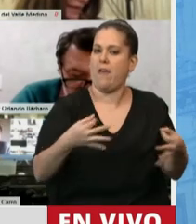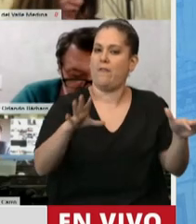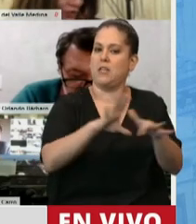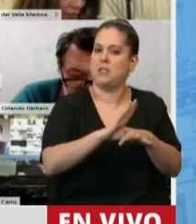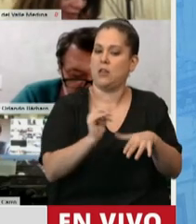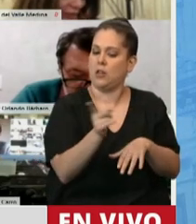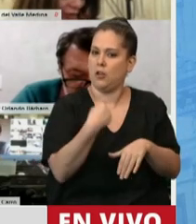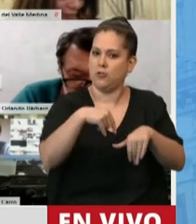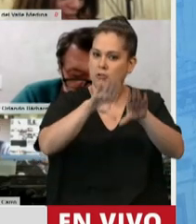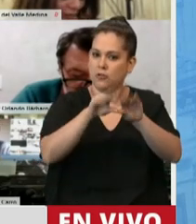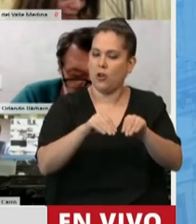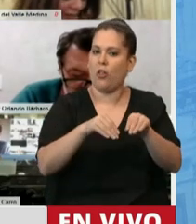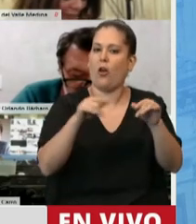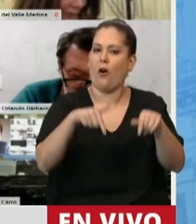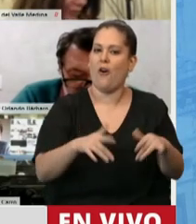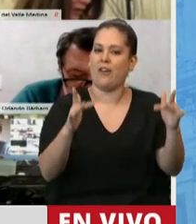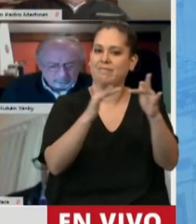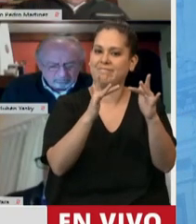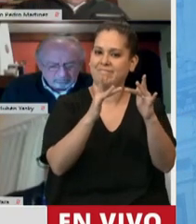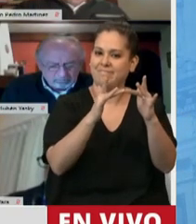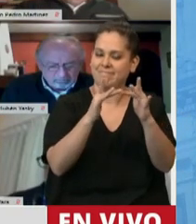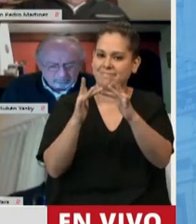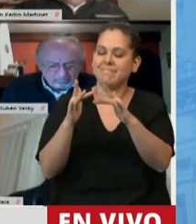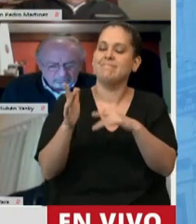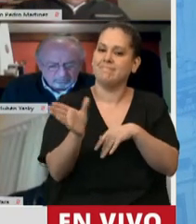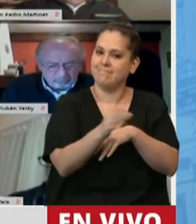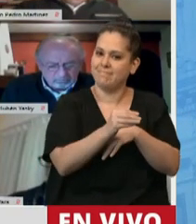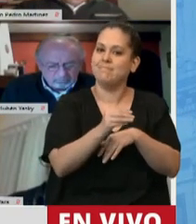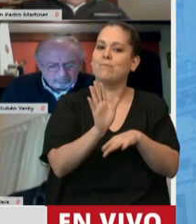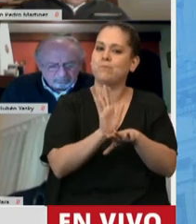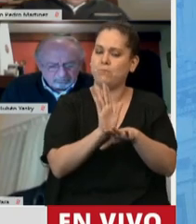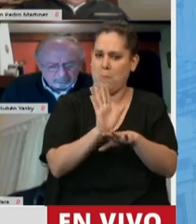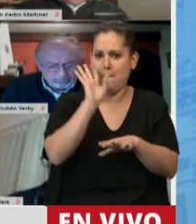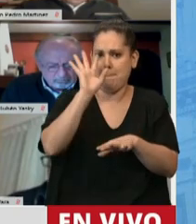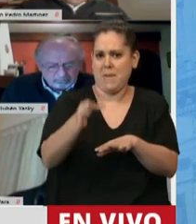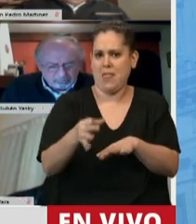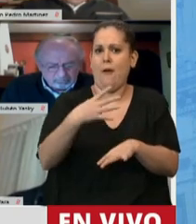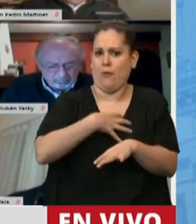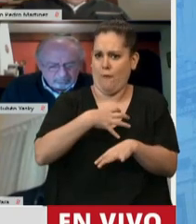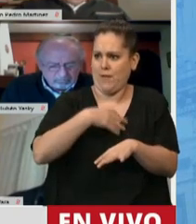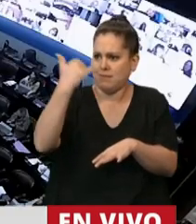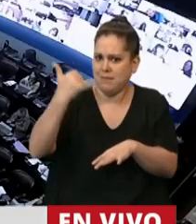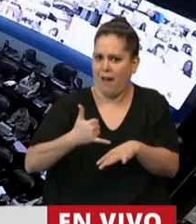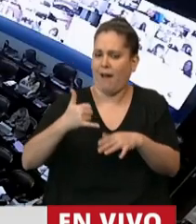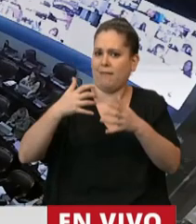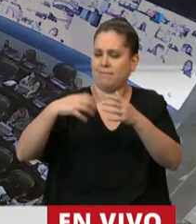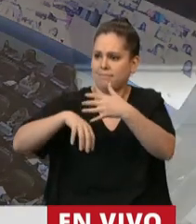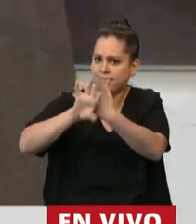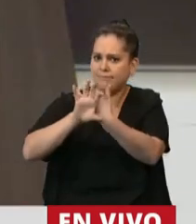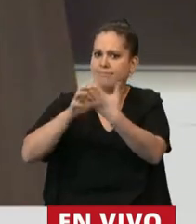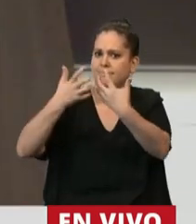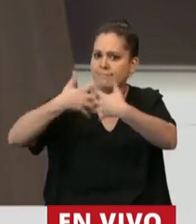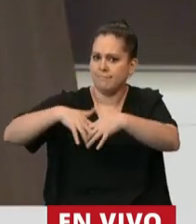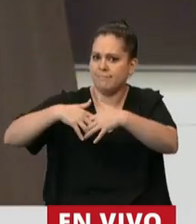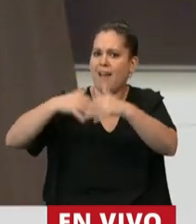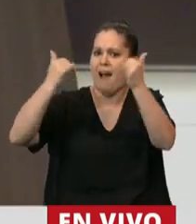los que estamos reunidos de manera virtual hoy podemos acreditar en primera persona la fiabilidad de los medios digitales cuando ellos se desarrollan con profesionalismo